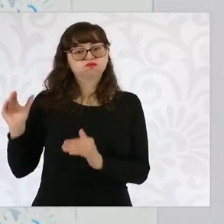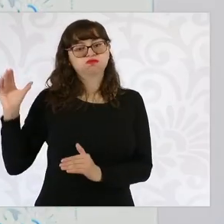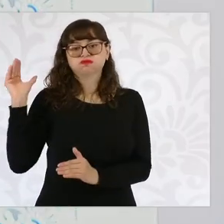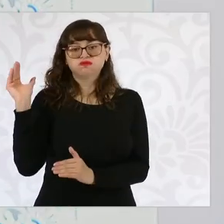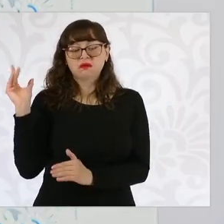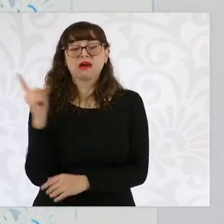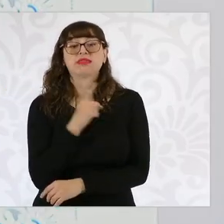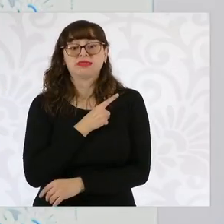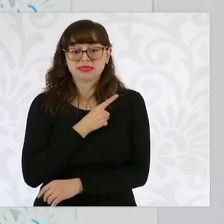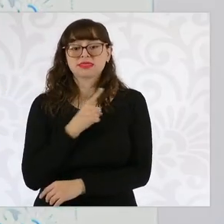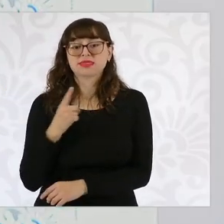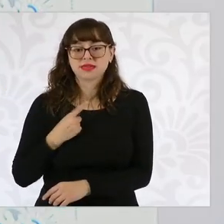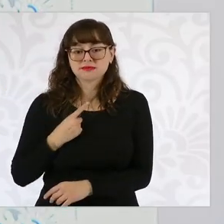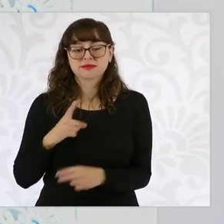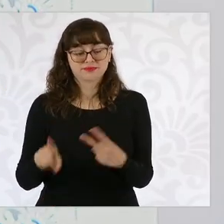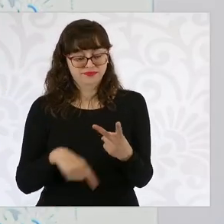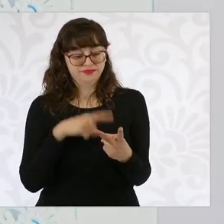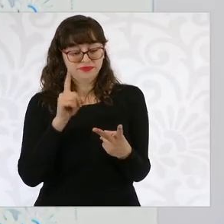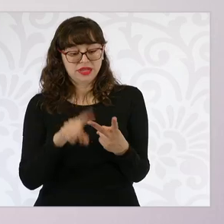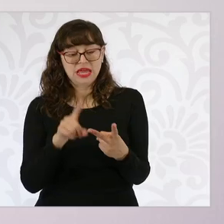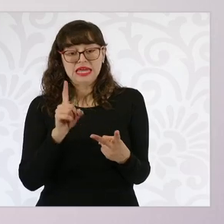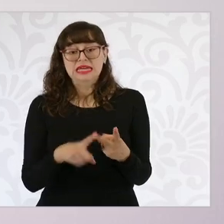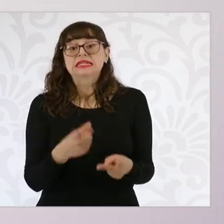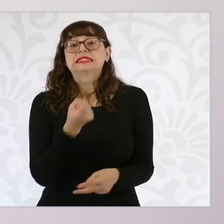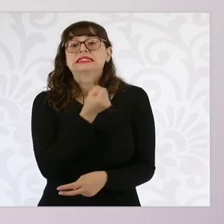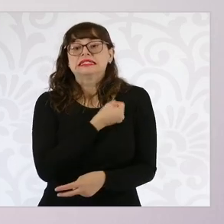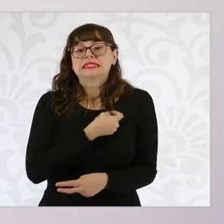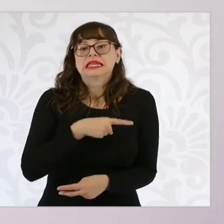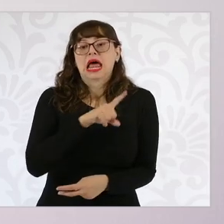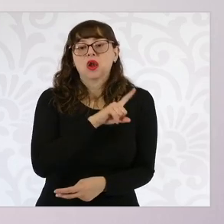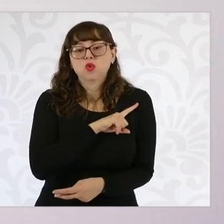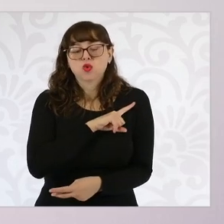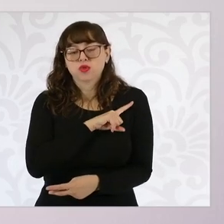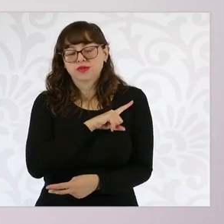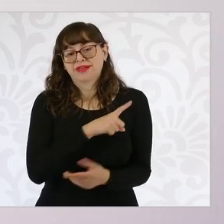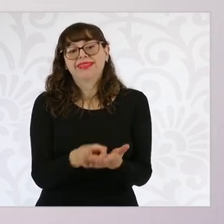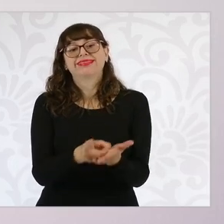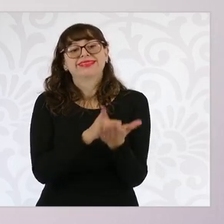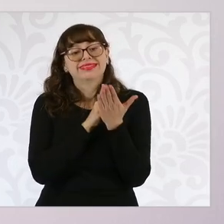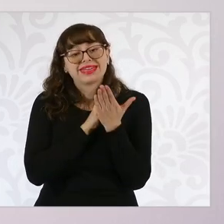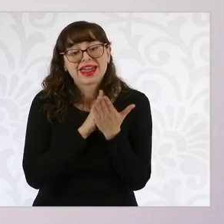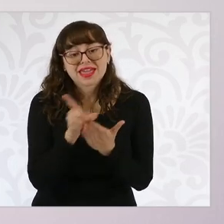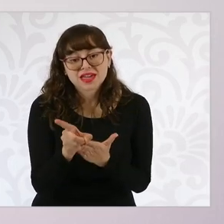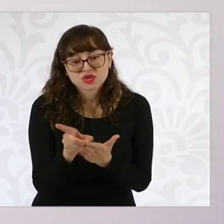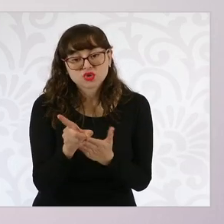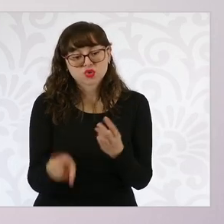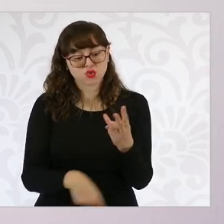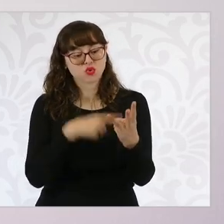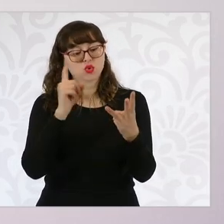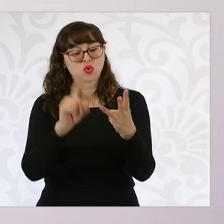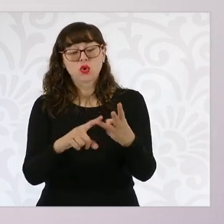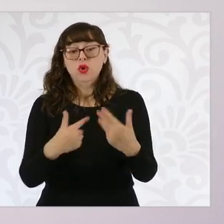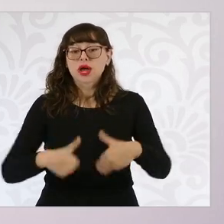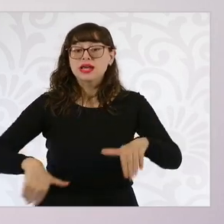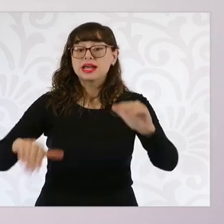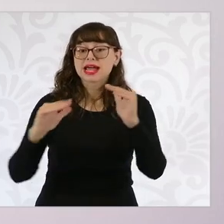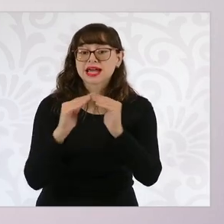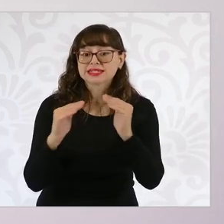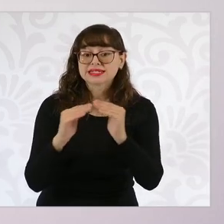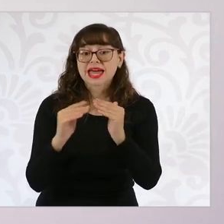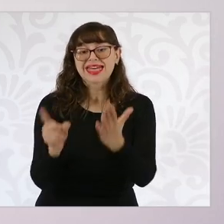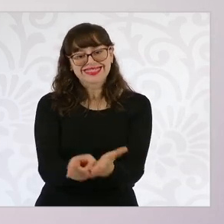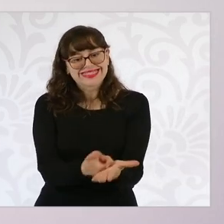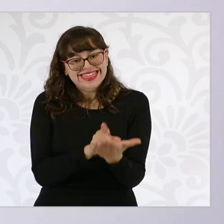El acceso a la salud es un derecho del pueblo de México. El acceso a la vivienda es un